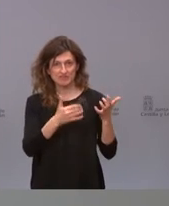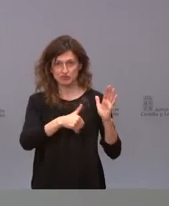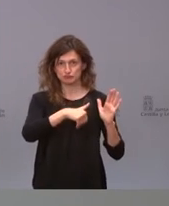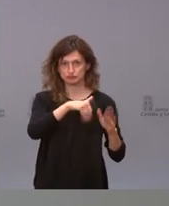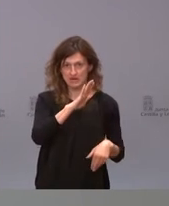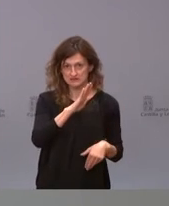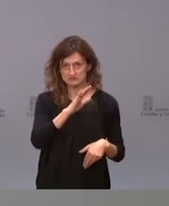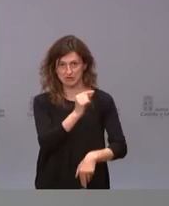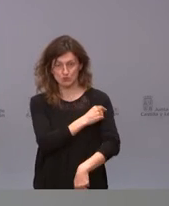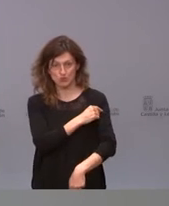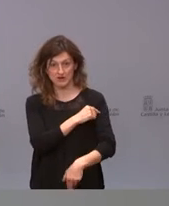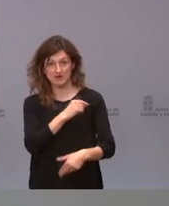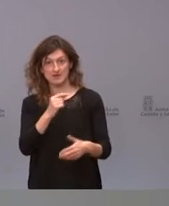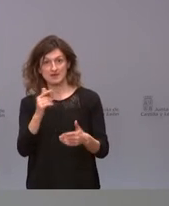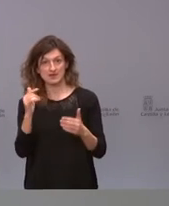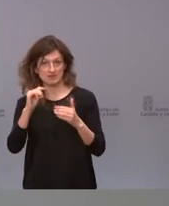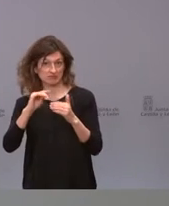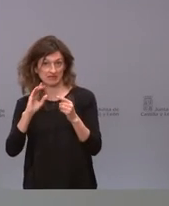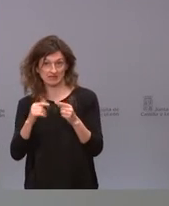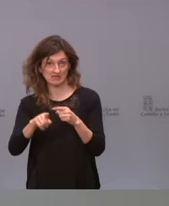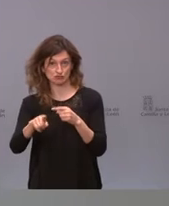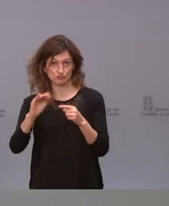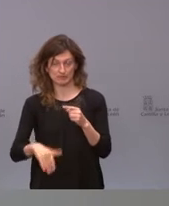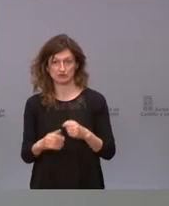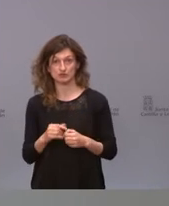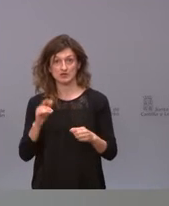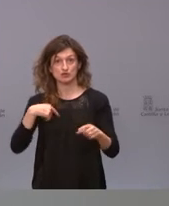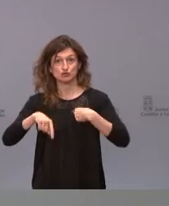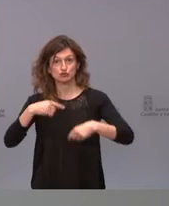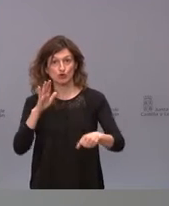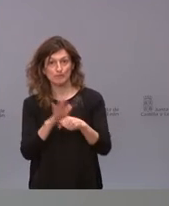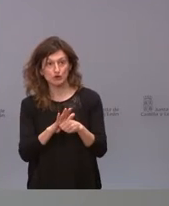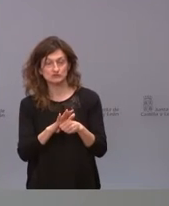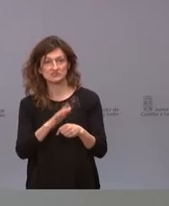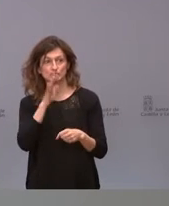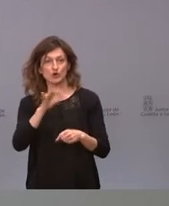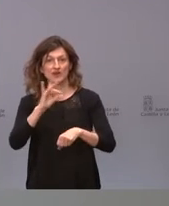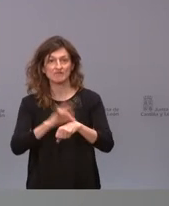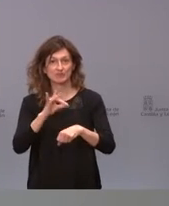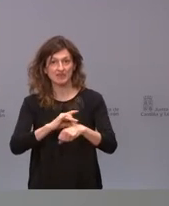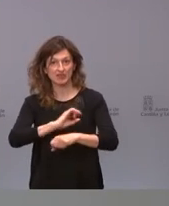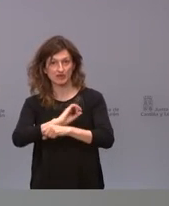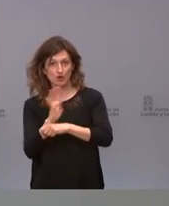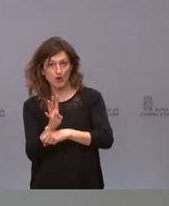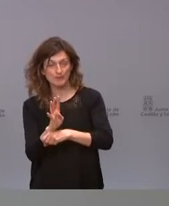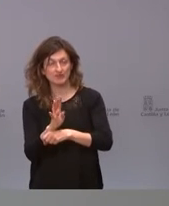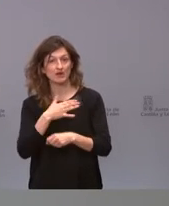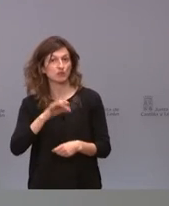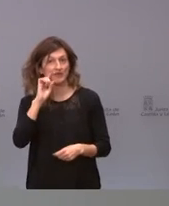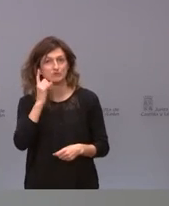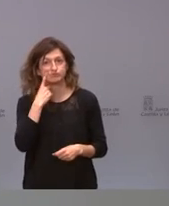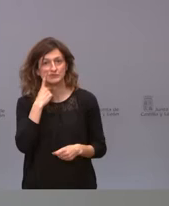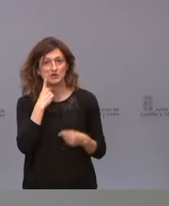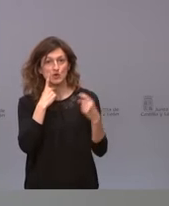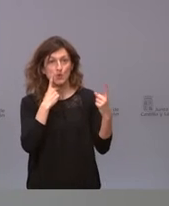vacunarse que no hacerlo. si hablamos de trombosis y hablamos de trombosis en el seno de la enfermedad por coronavirus nos podemos encontrar que